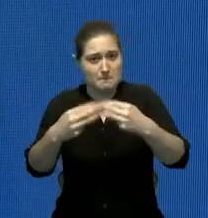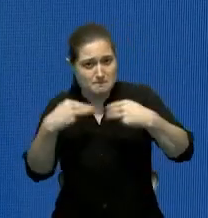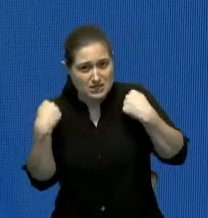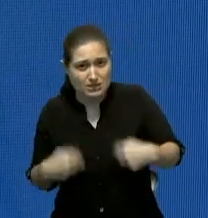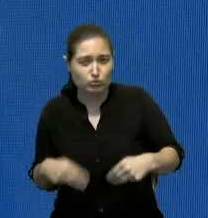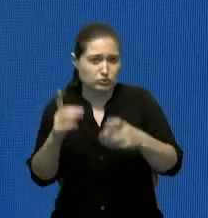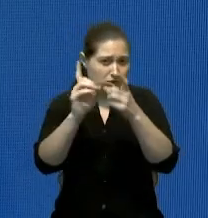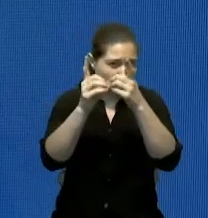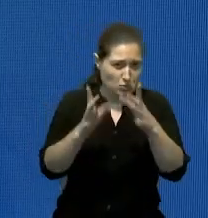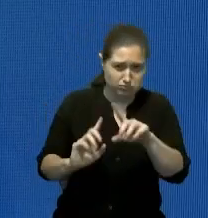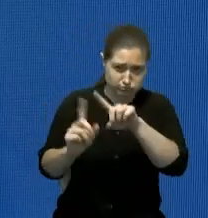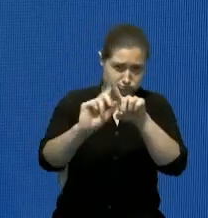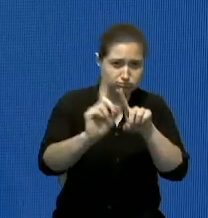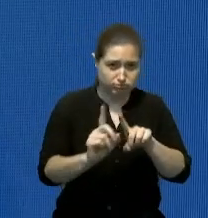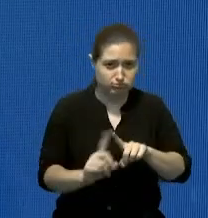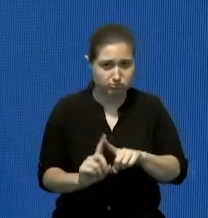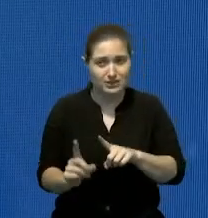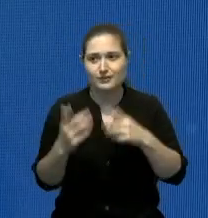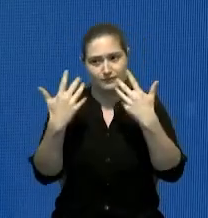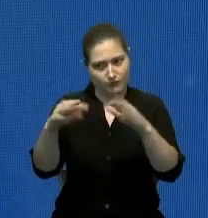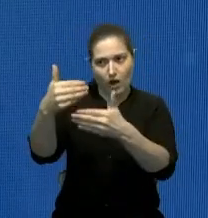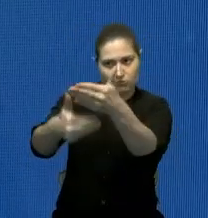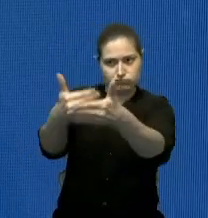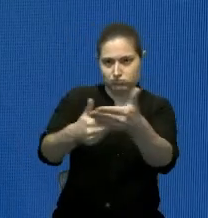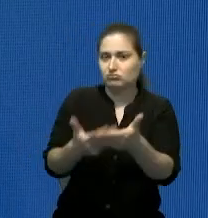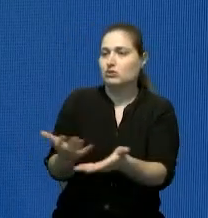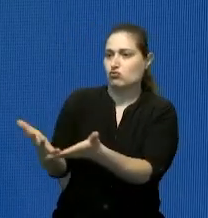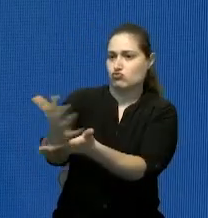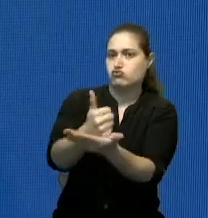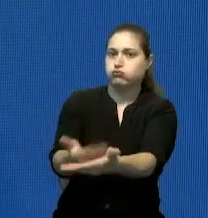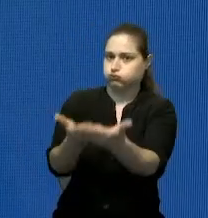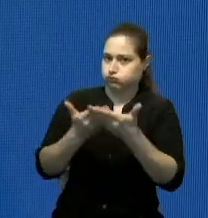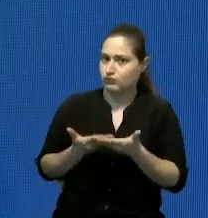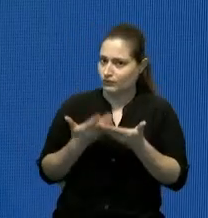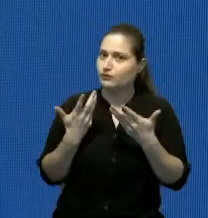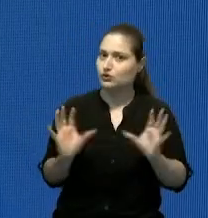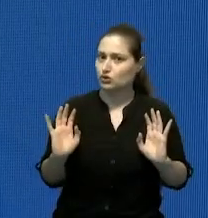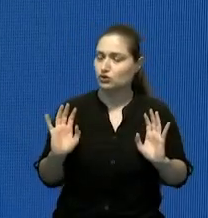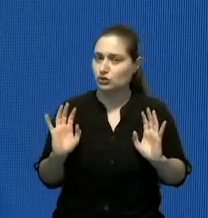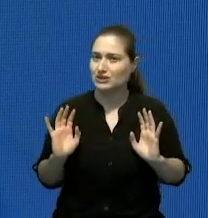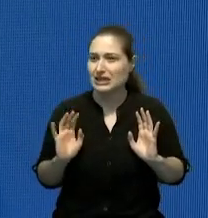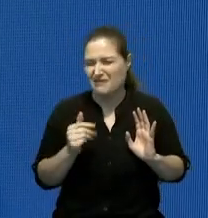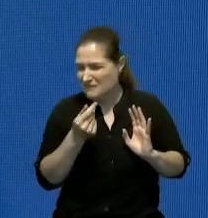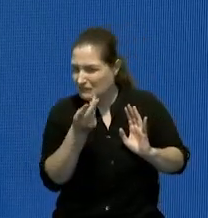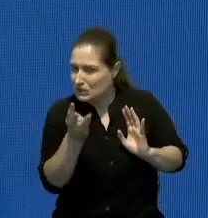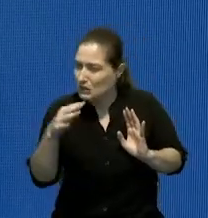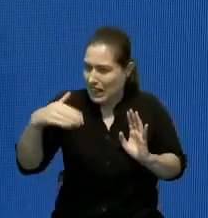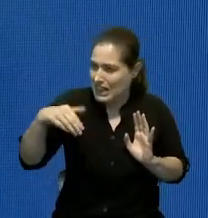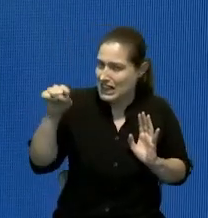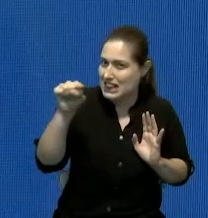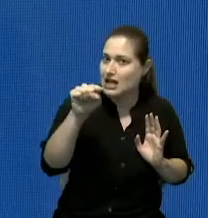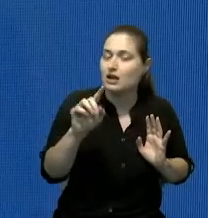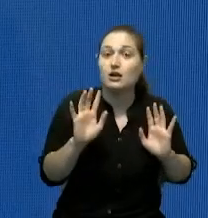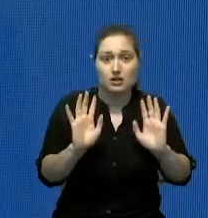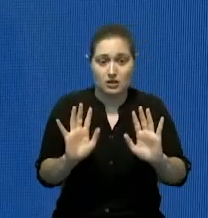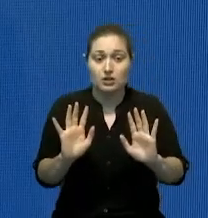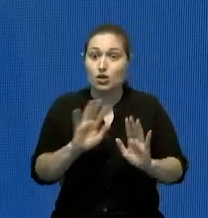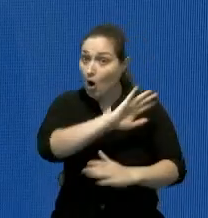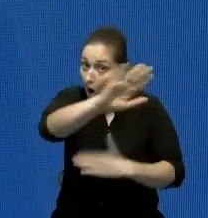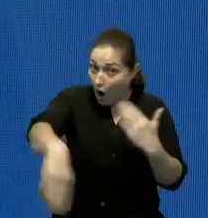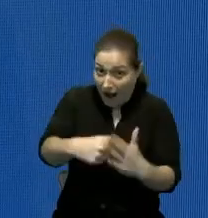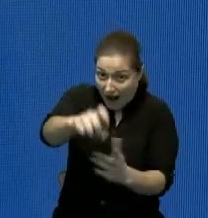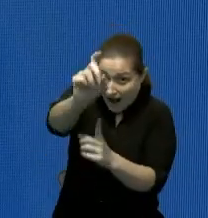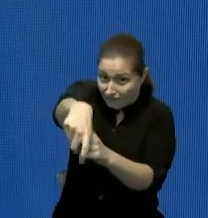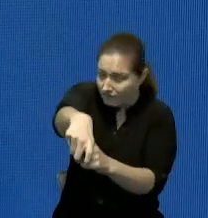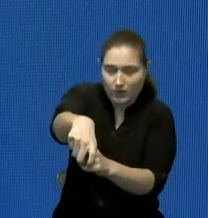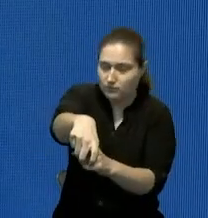directores pues han entregado su reporte con unas excepciones es bueno saber que no todos tienen que hacerlo porque los